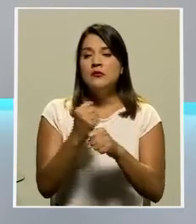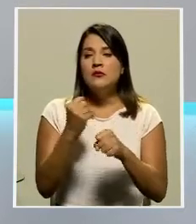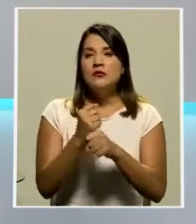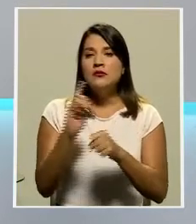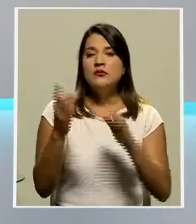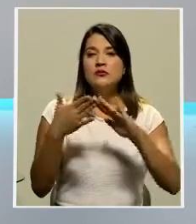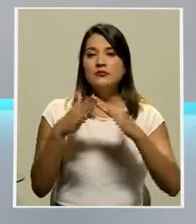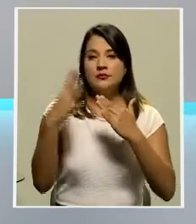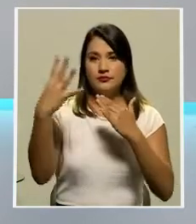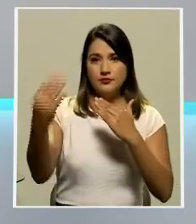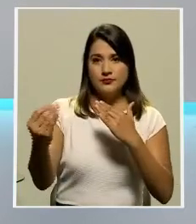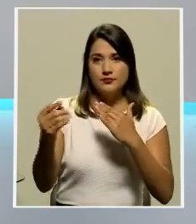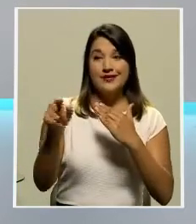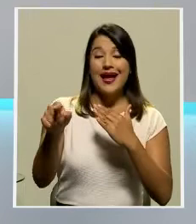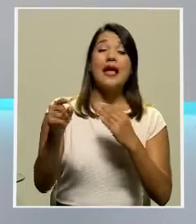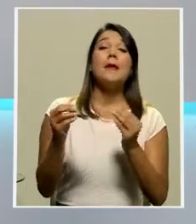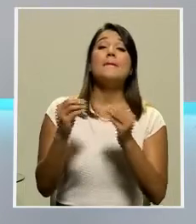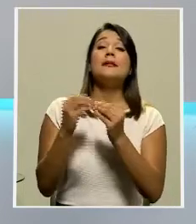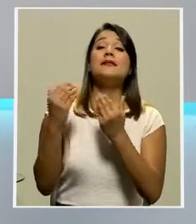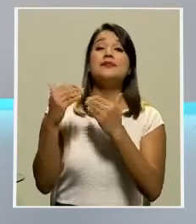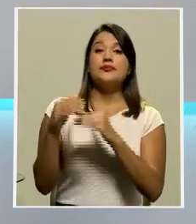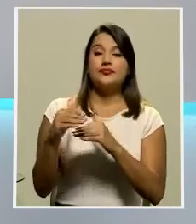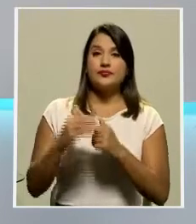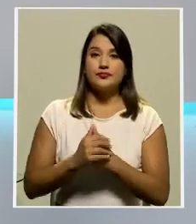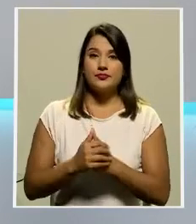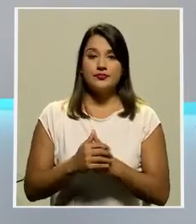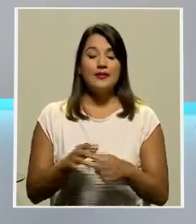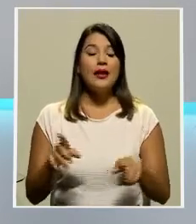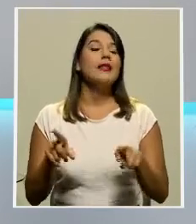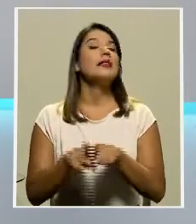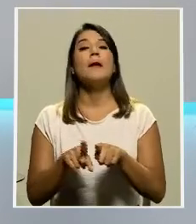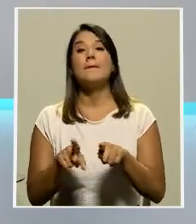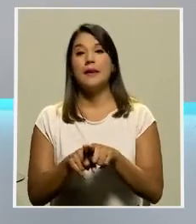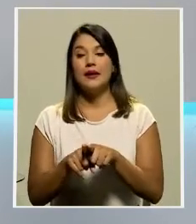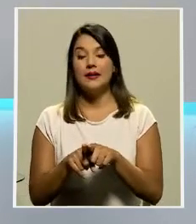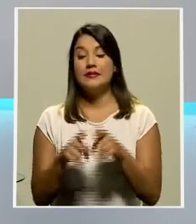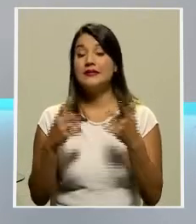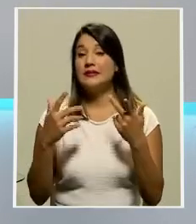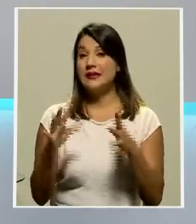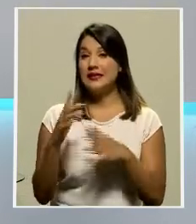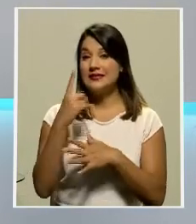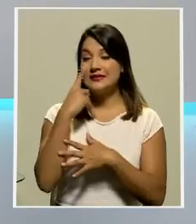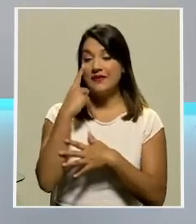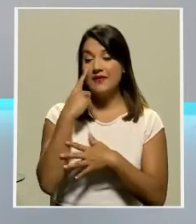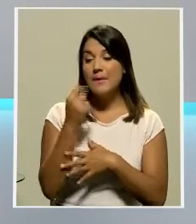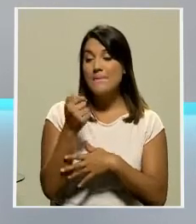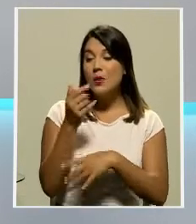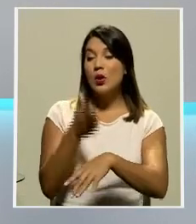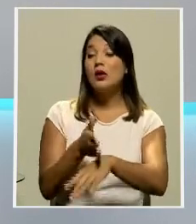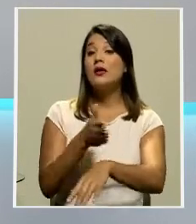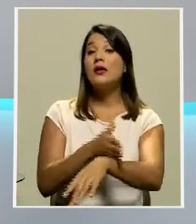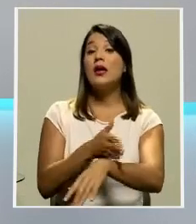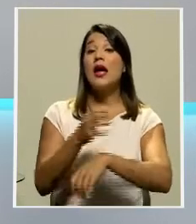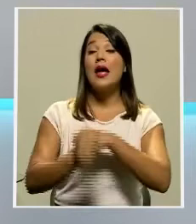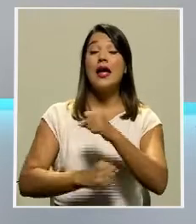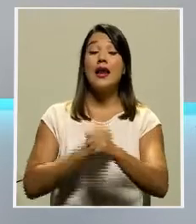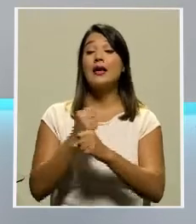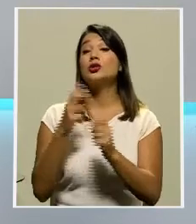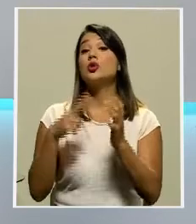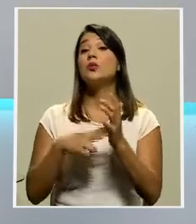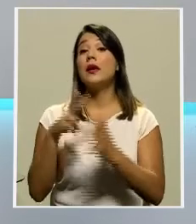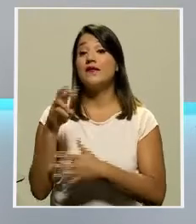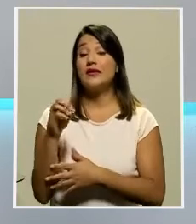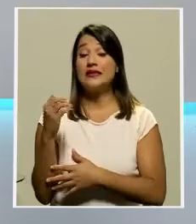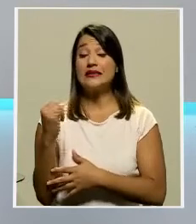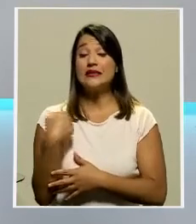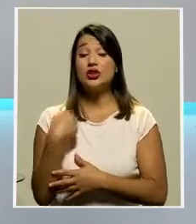problemática más reducida en la zona rural. También, a pesar de que se visualiza una pequeña mejoría en el 2020, si hacemos una